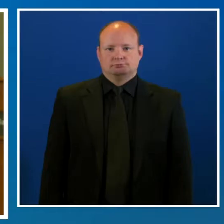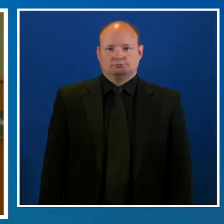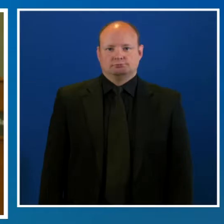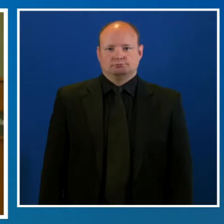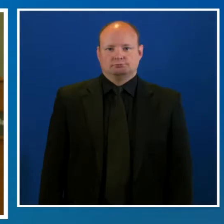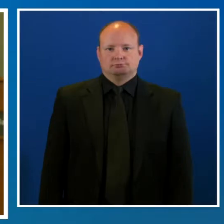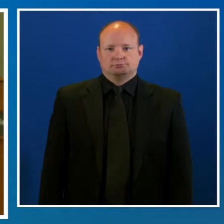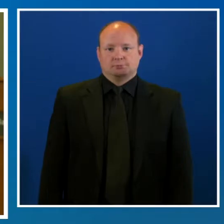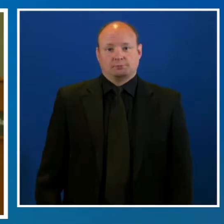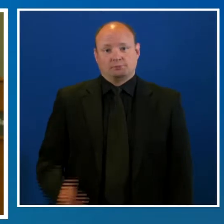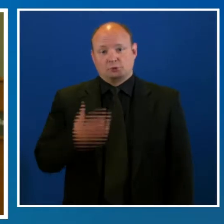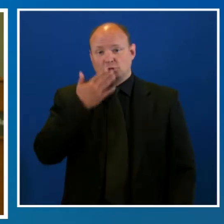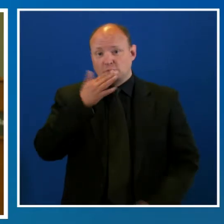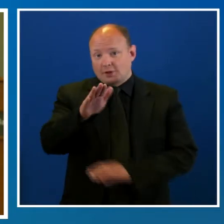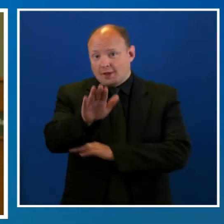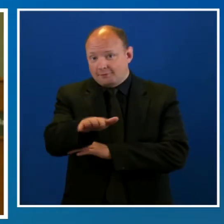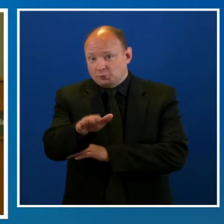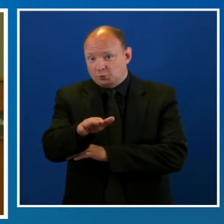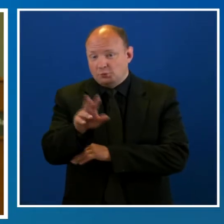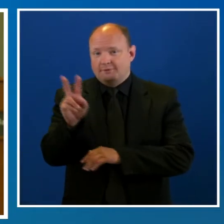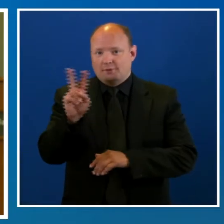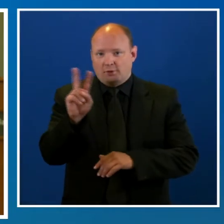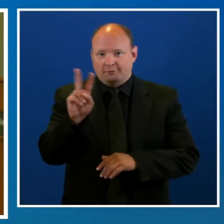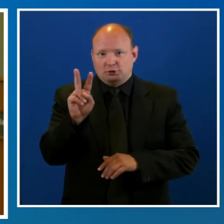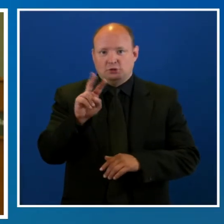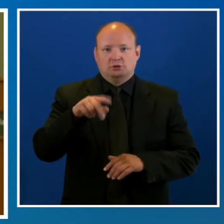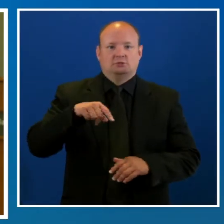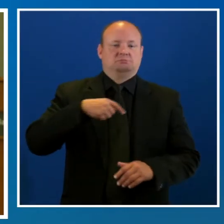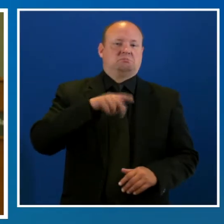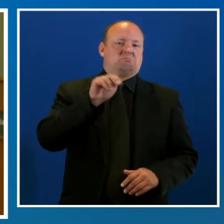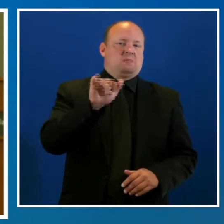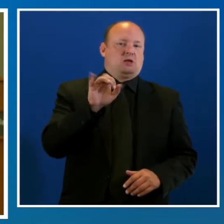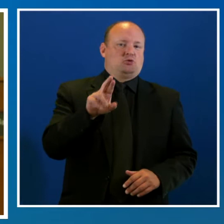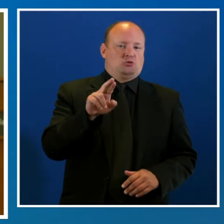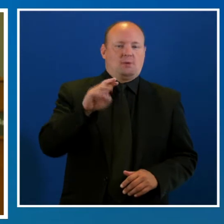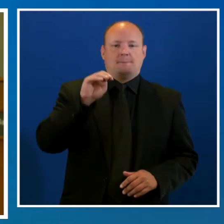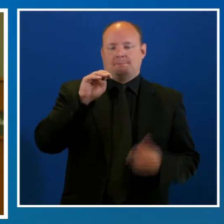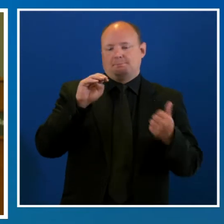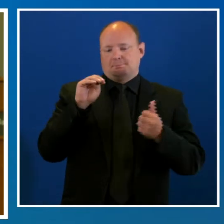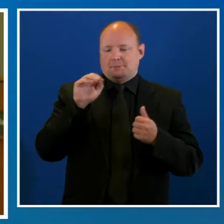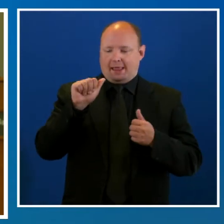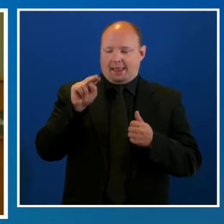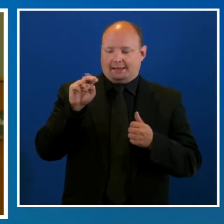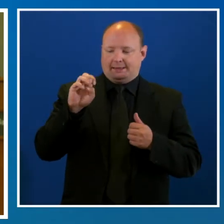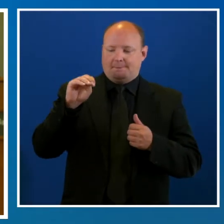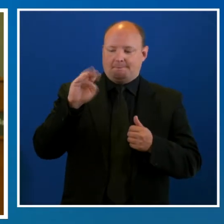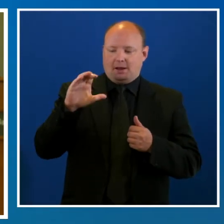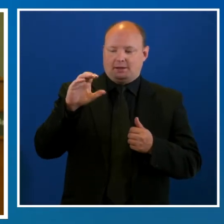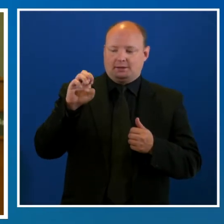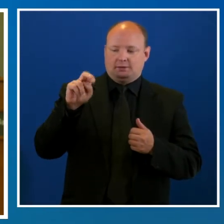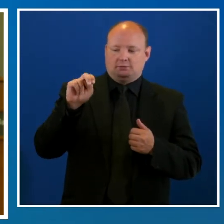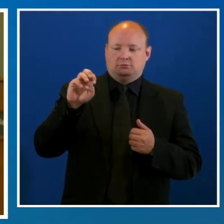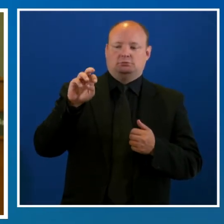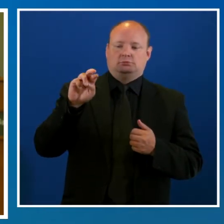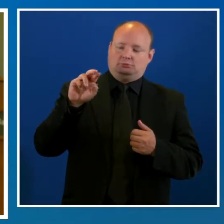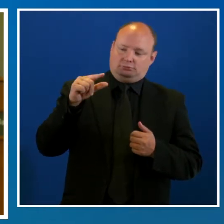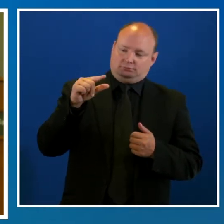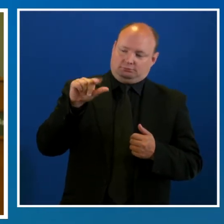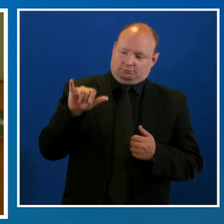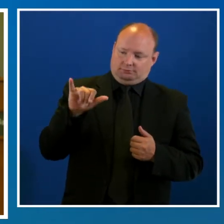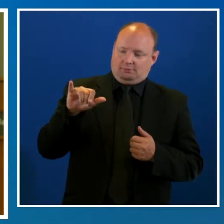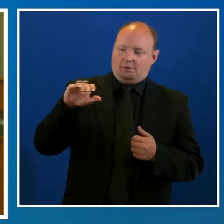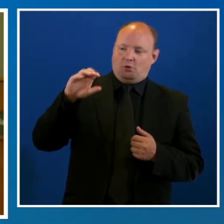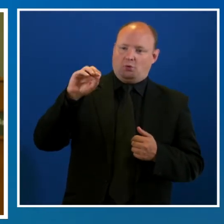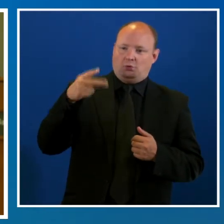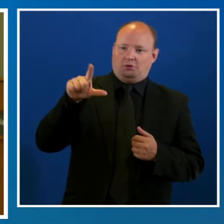Buenas tardes, Vancouver. Soy la alcaldesa Annie McErnini-Ogle y hoy es jueves 22 de julio. Gracias a